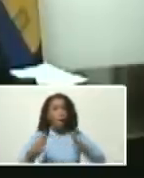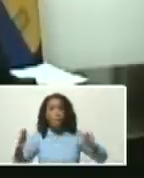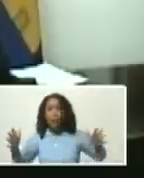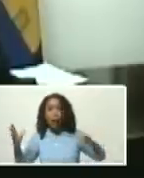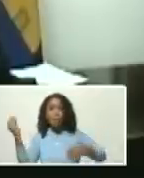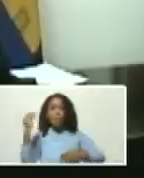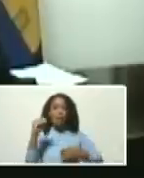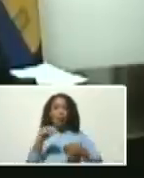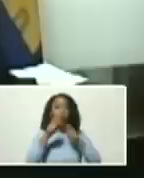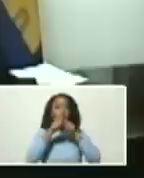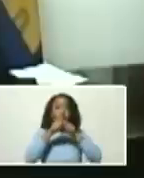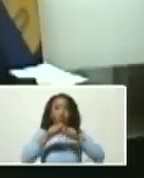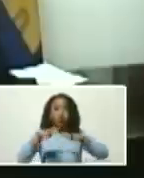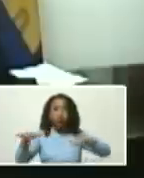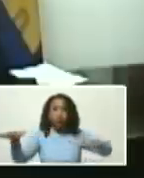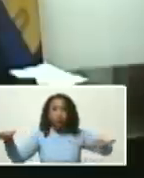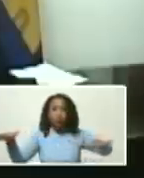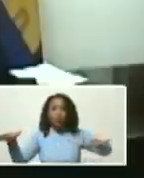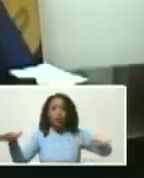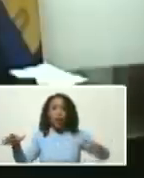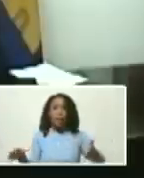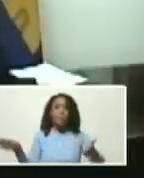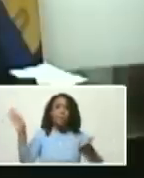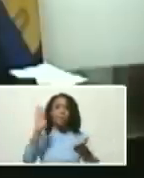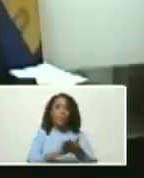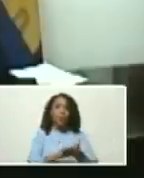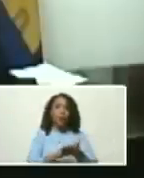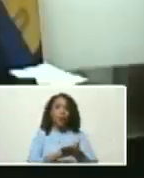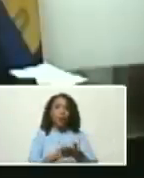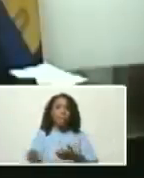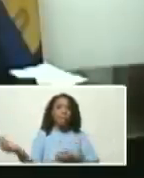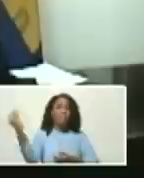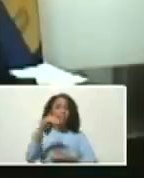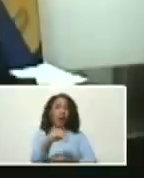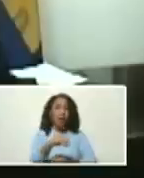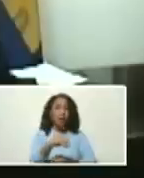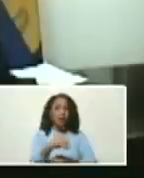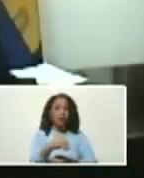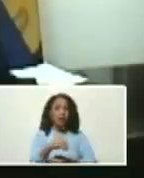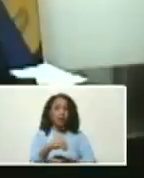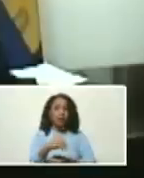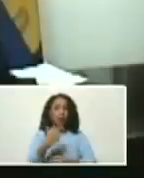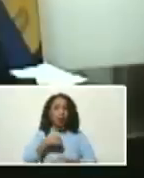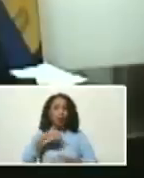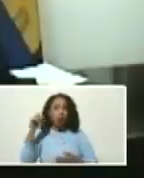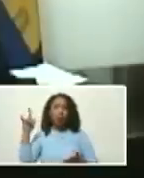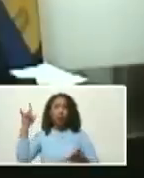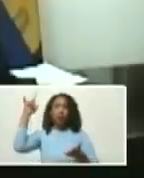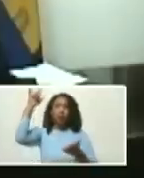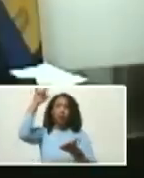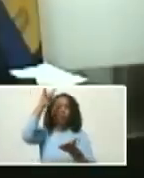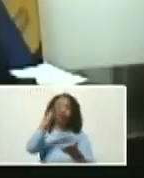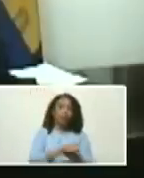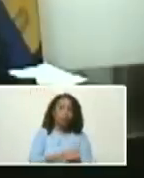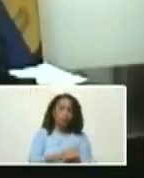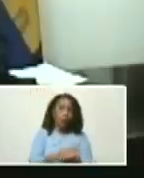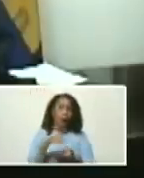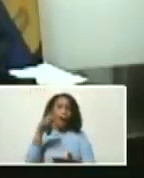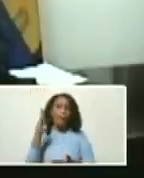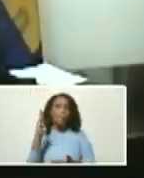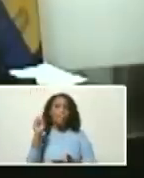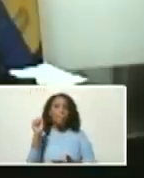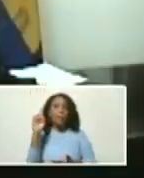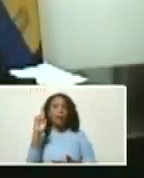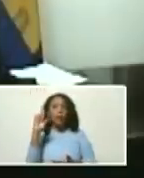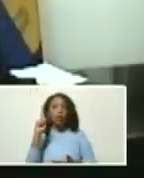digamos de poner con mayor alcance nuestro aeropuerto internacional Bartolomé Salón que vendría